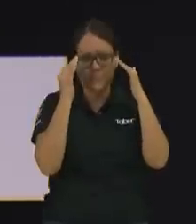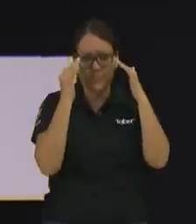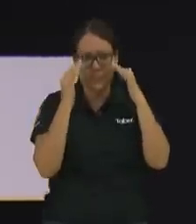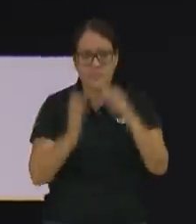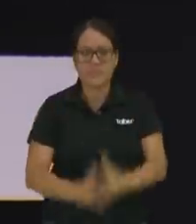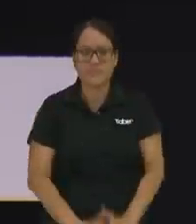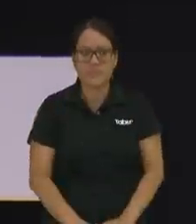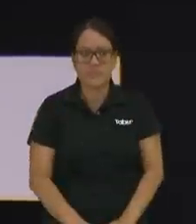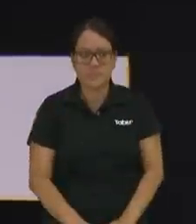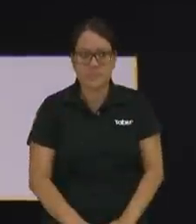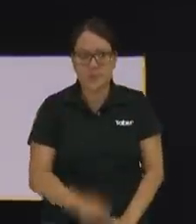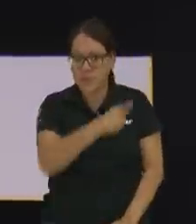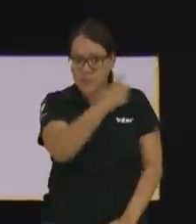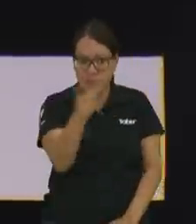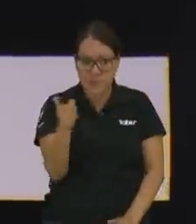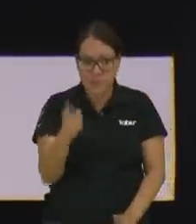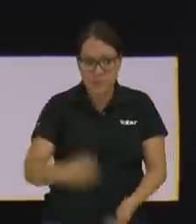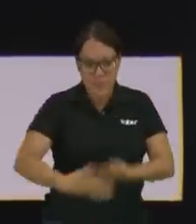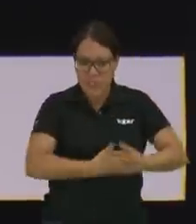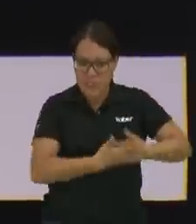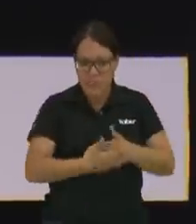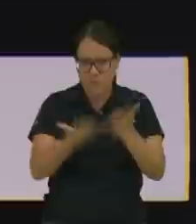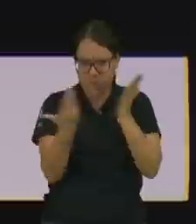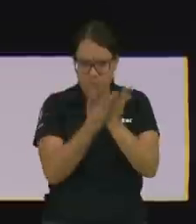instruya explíquele a su hijo hombre